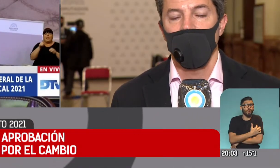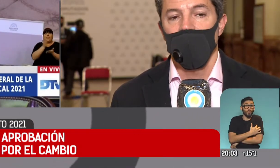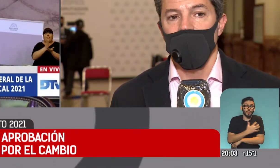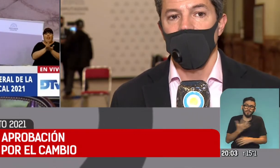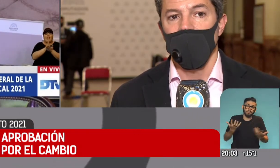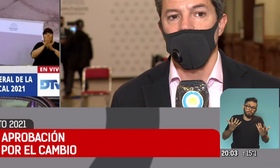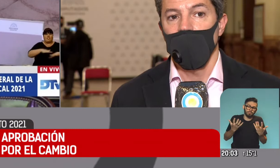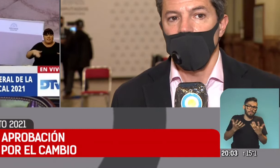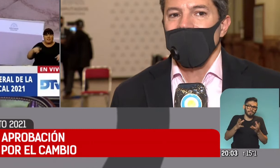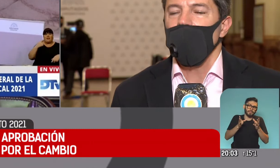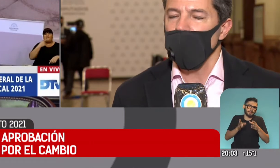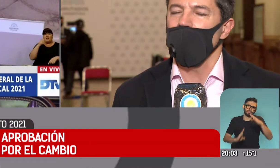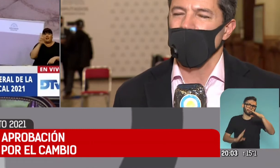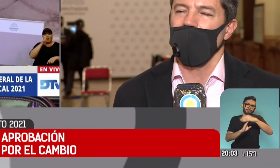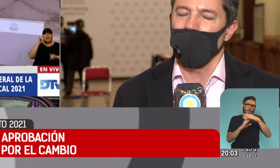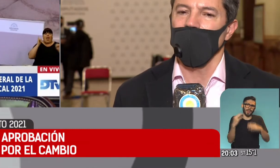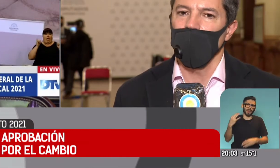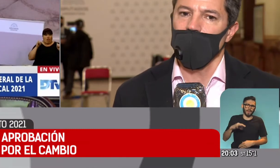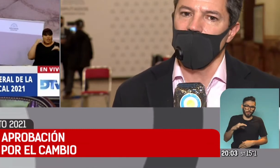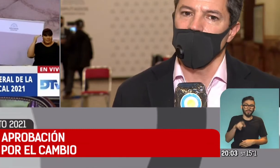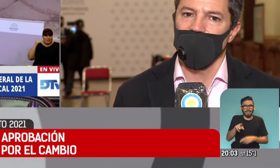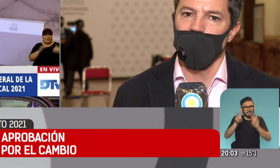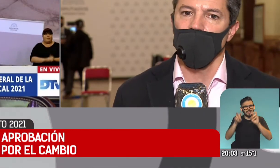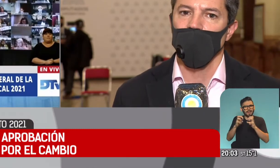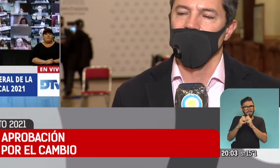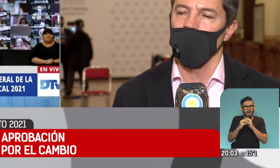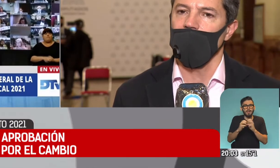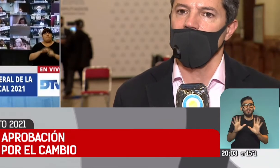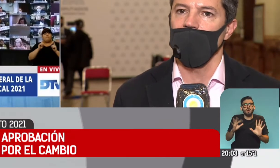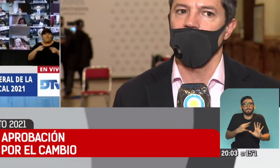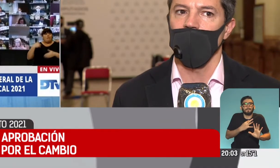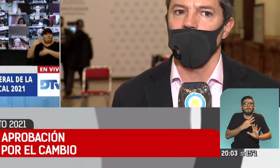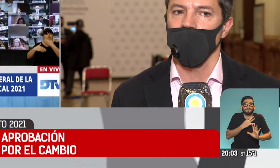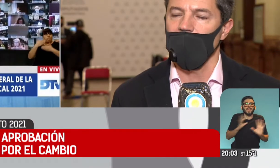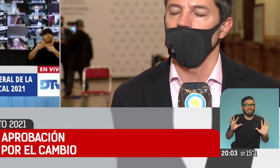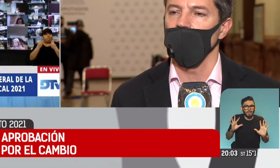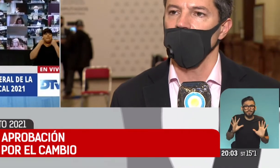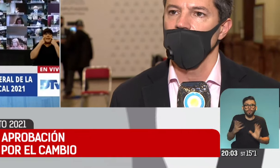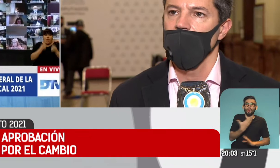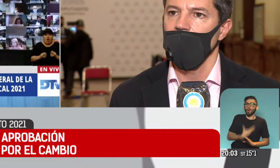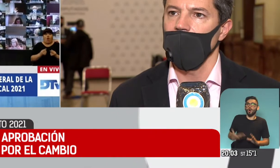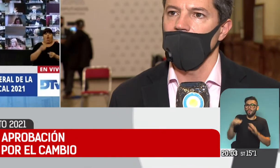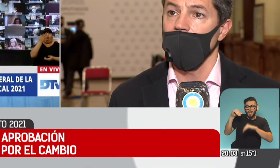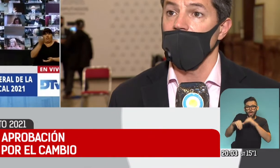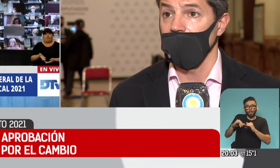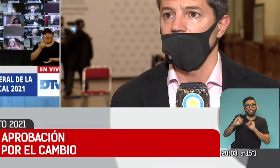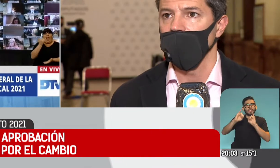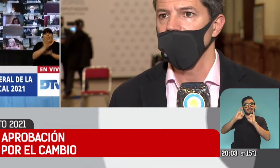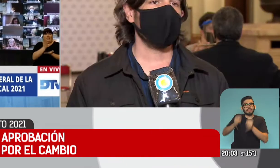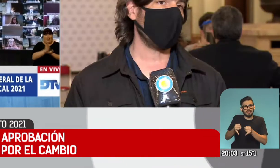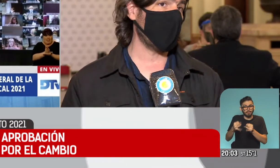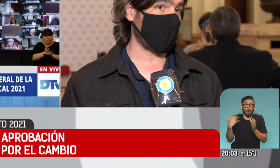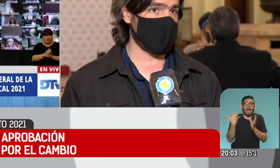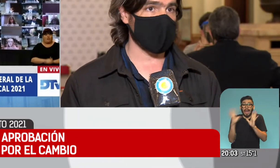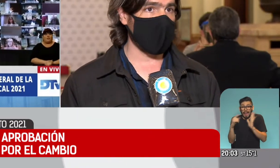pobreza. Y bueno, esa discusión la vamos a dar en particular, pero preferimos asegurar que el gobierno tenga los votos en la ley en general.